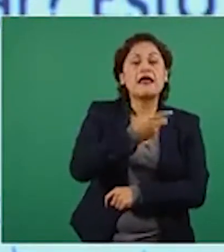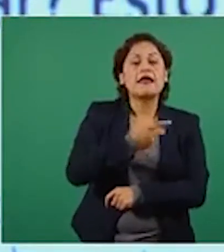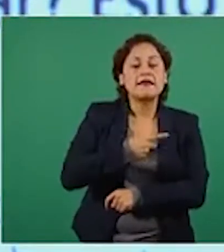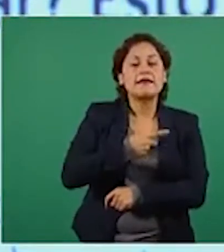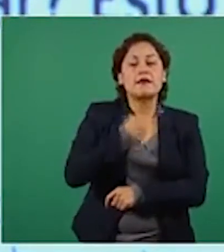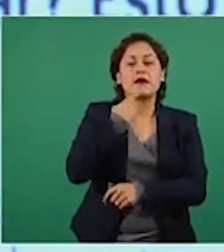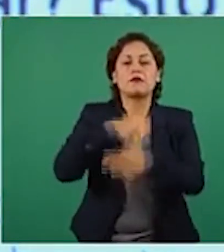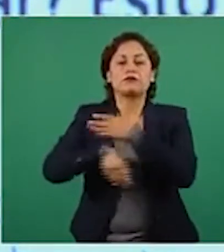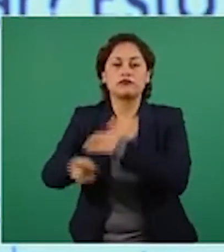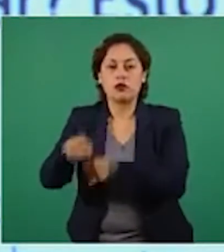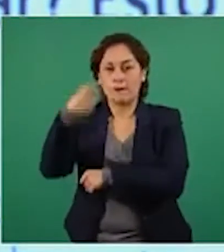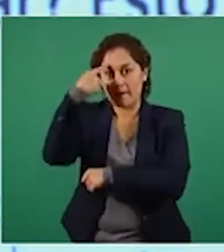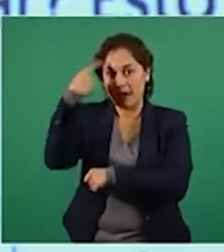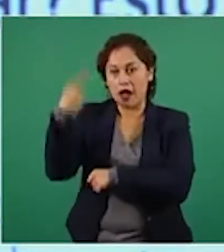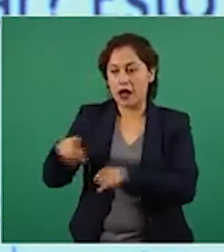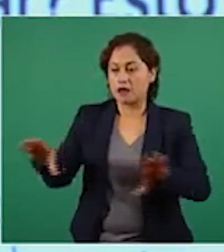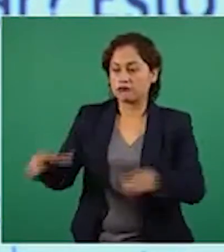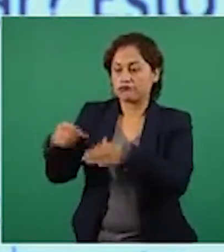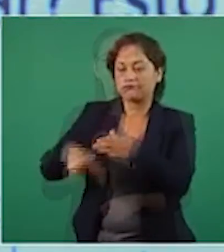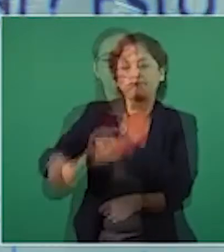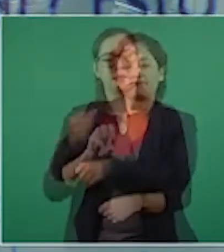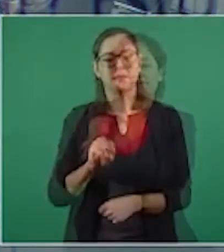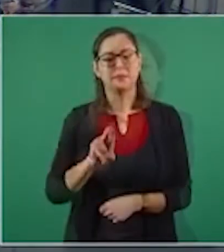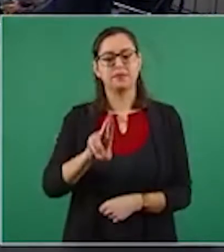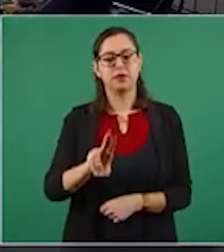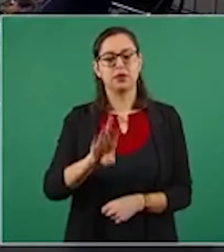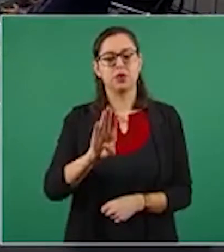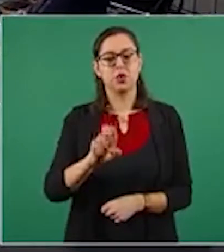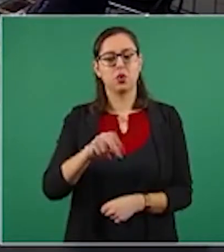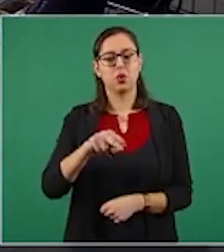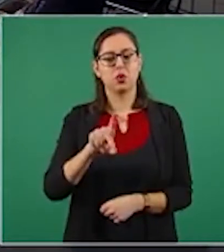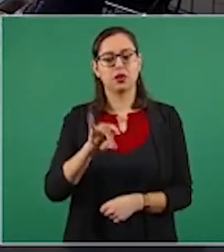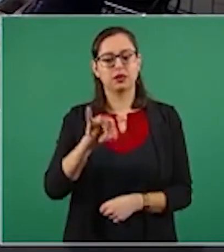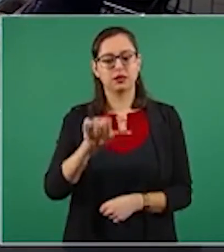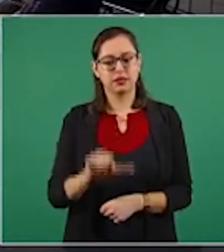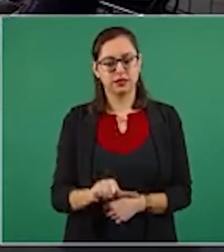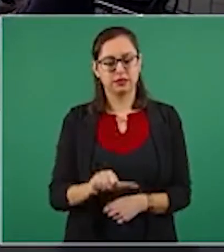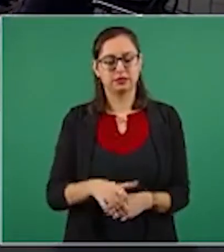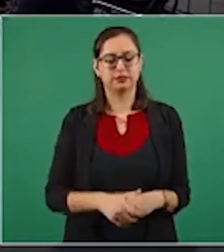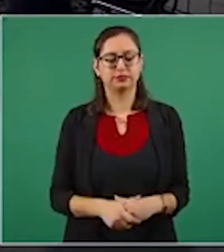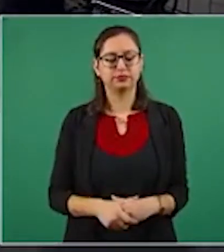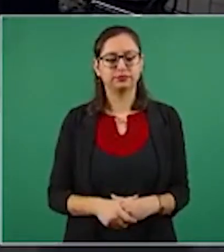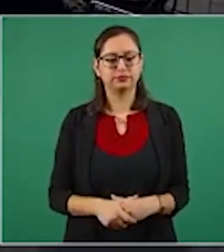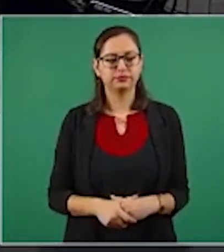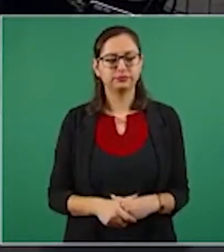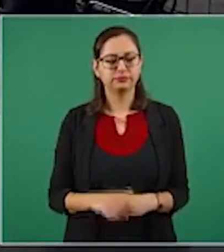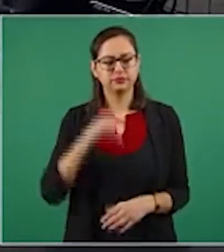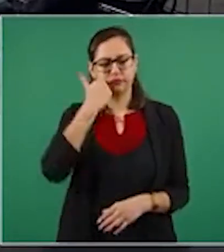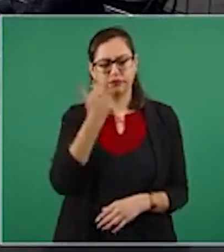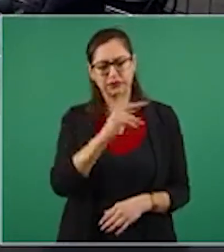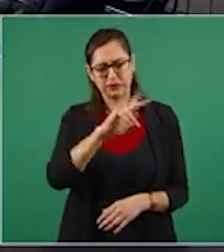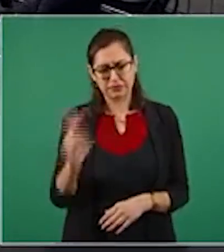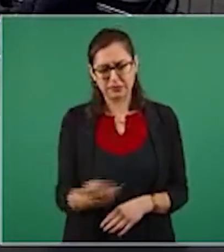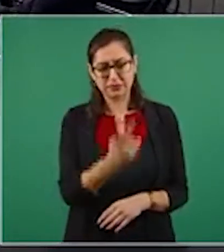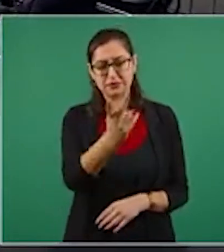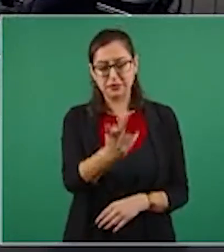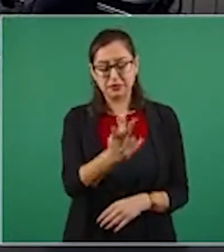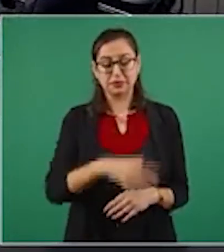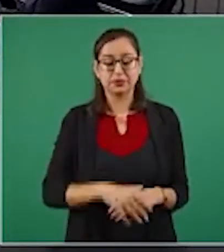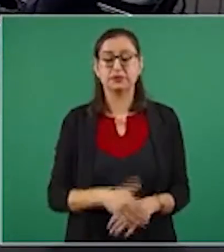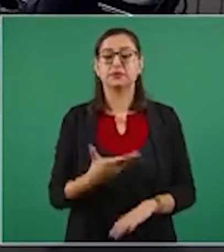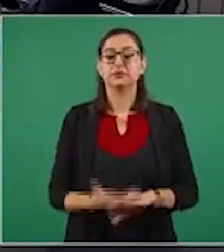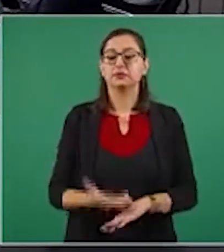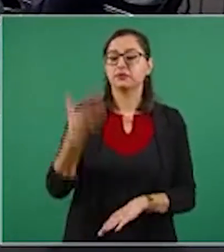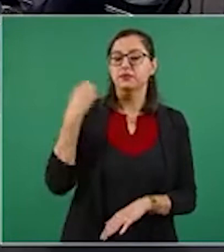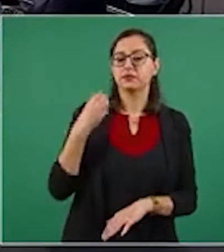y se inicie la investigación correspondiente. Le quería solamente comentar o hacerle un recordatorio hace tres